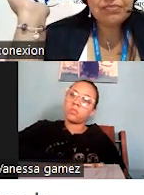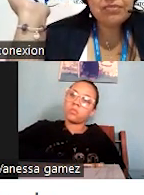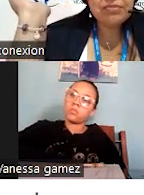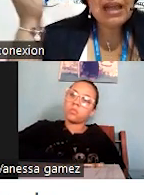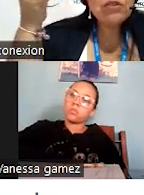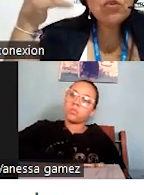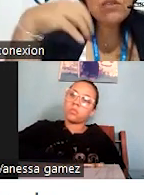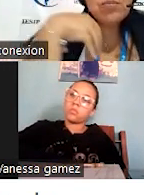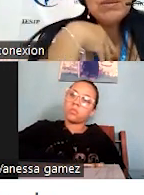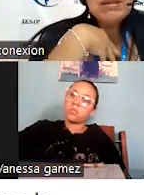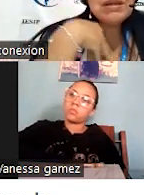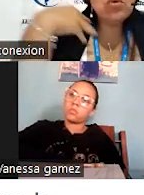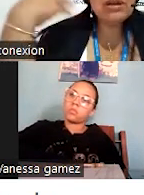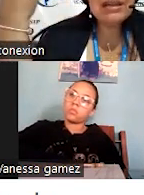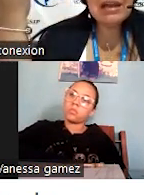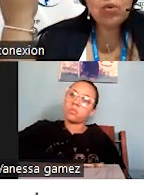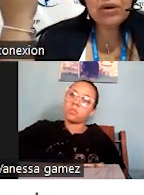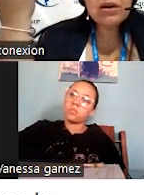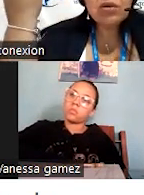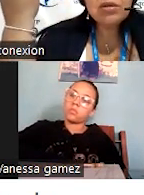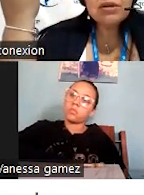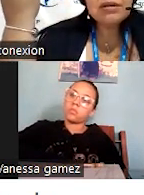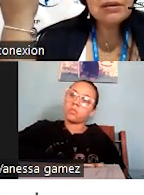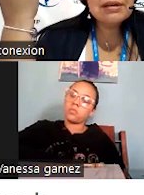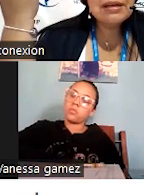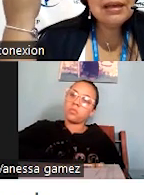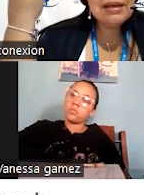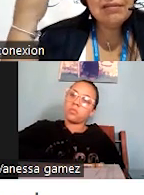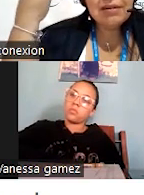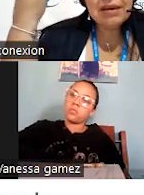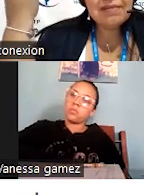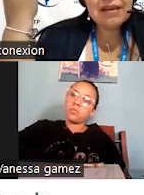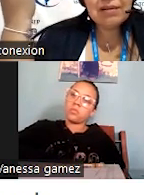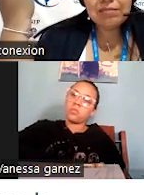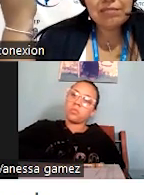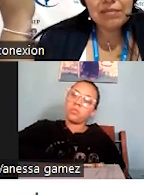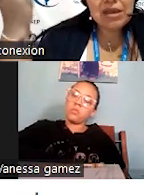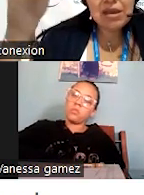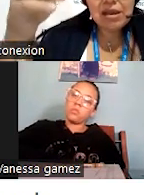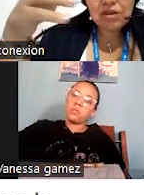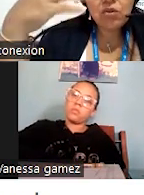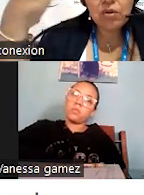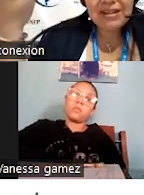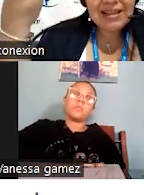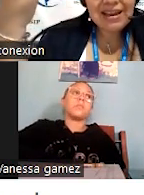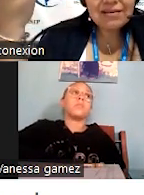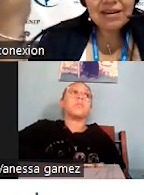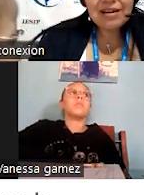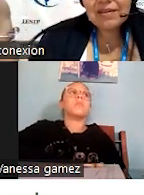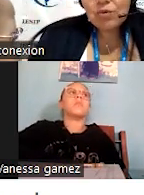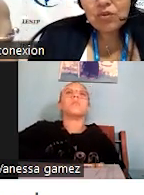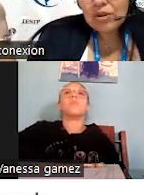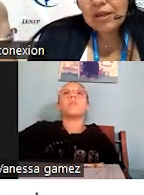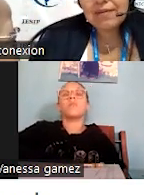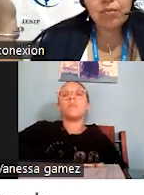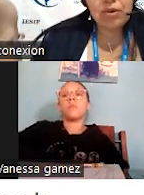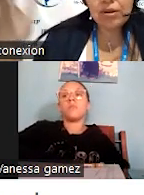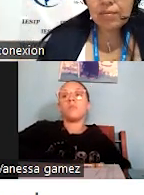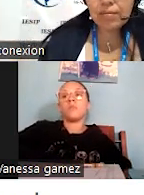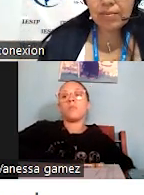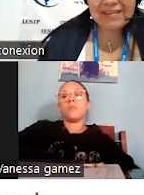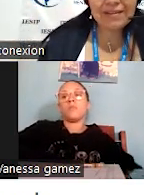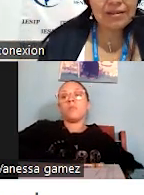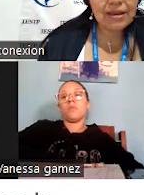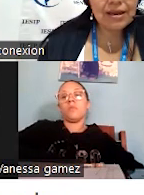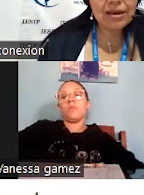Bueno, eso permite corregir algún error y, este, y solventar las situaciones que se